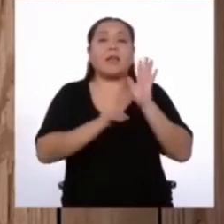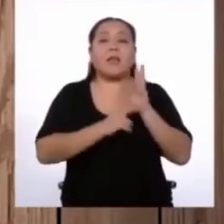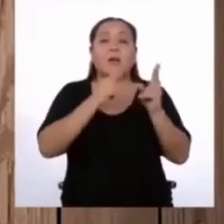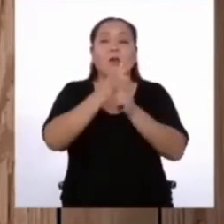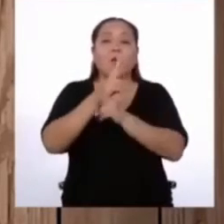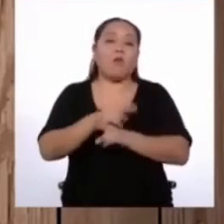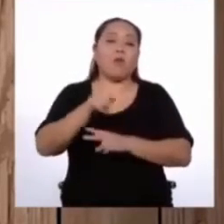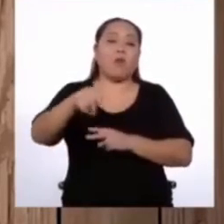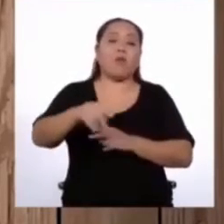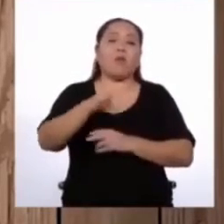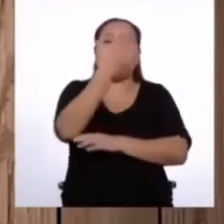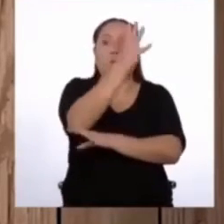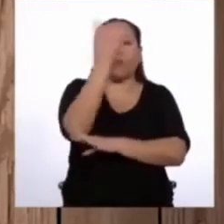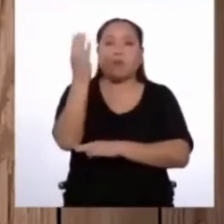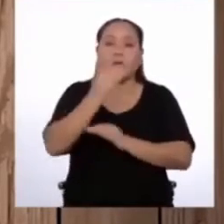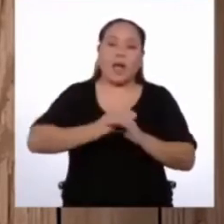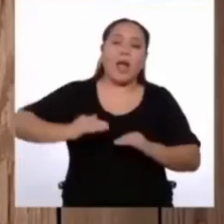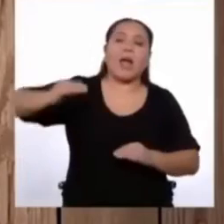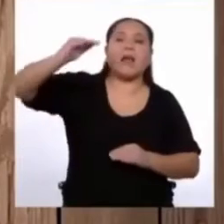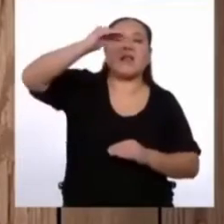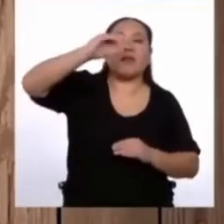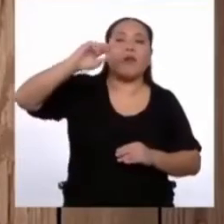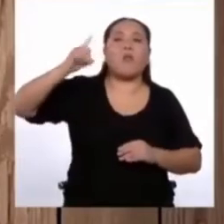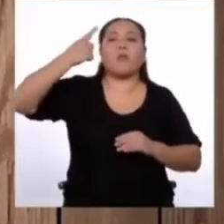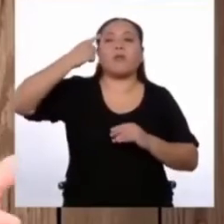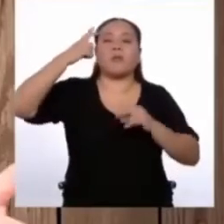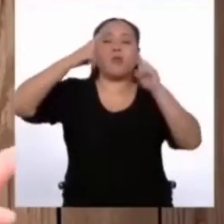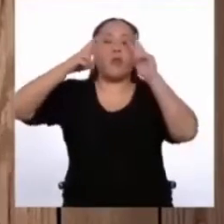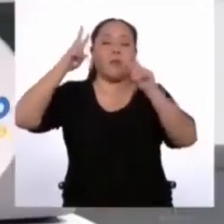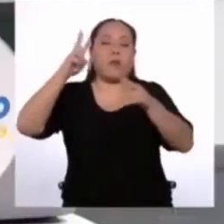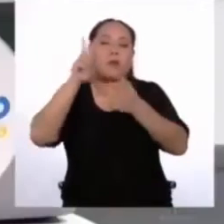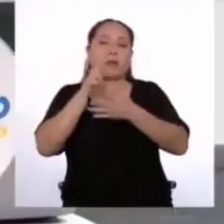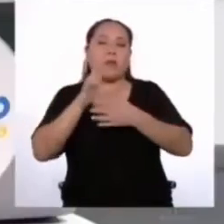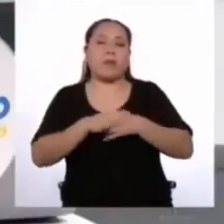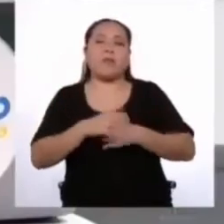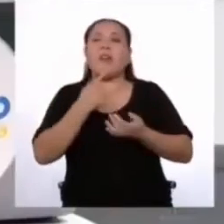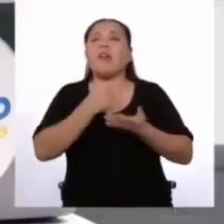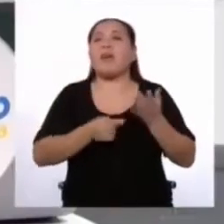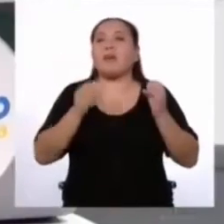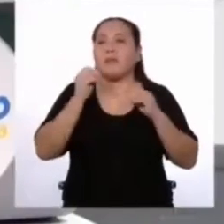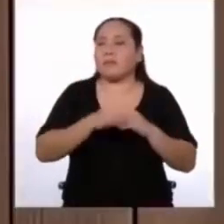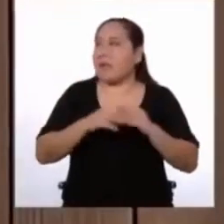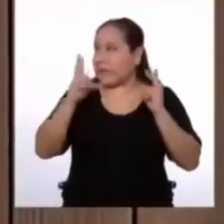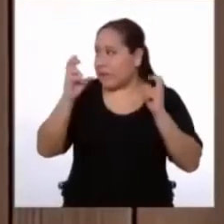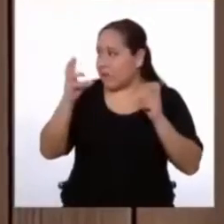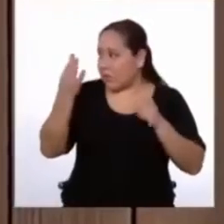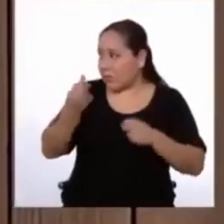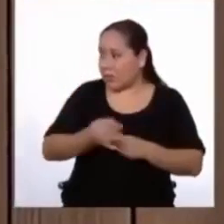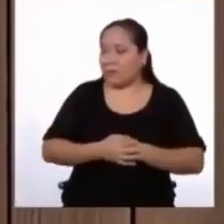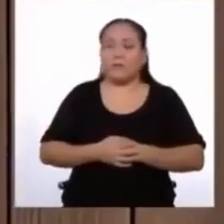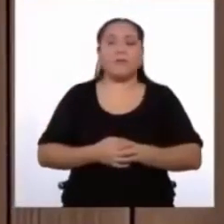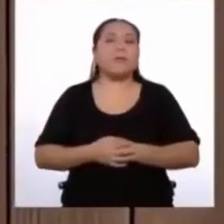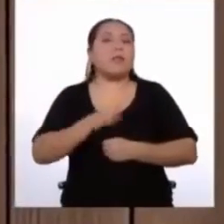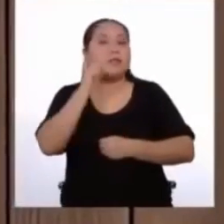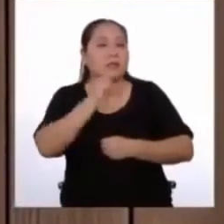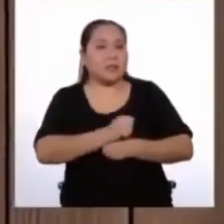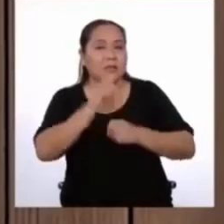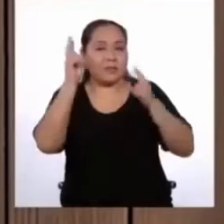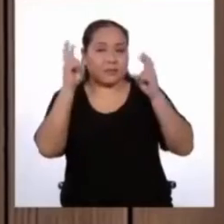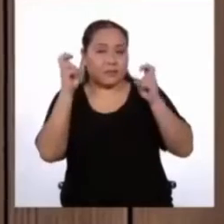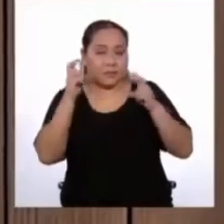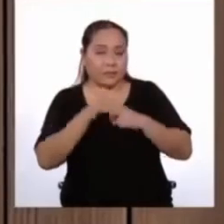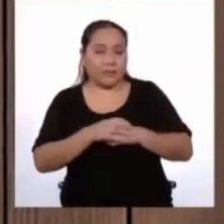debería haber en la parte de arriba? ¿Qué sería lo primero que vamos a leer? Pues, el título, ¿no? Claro. El título.